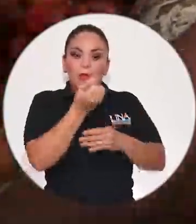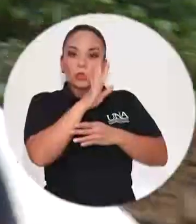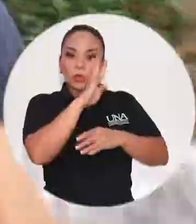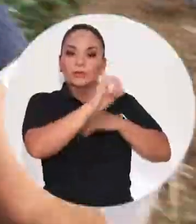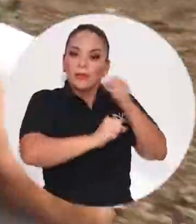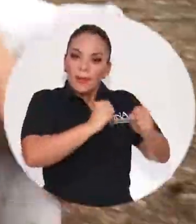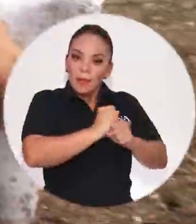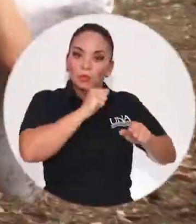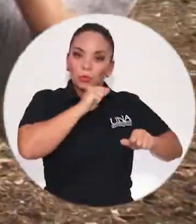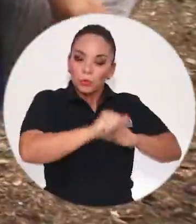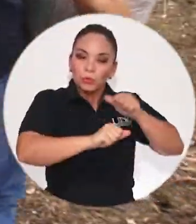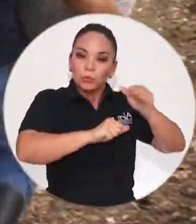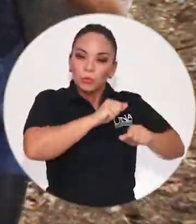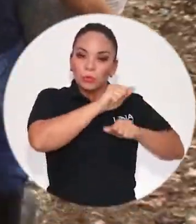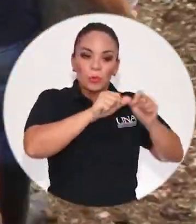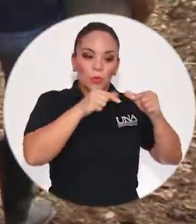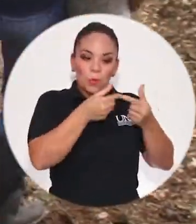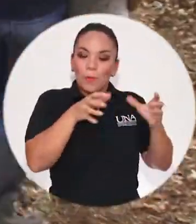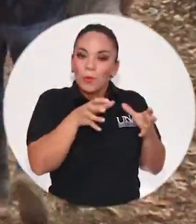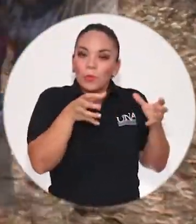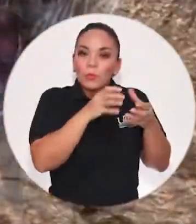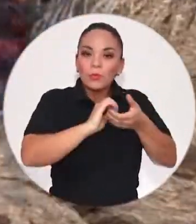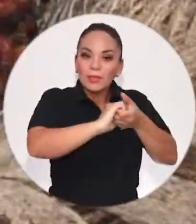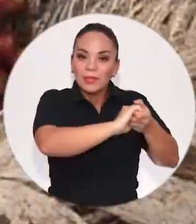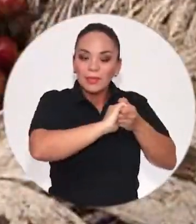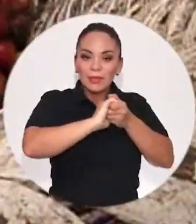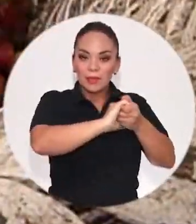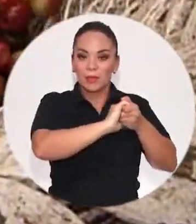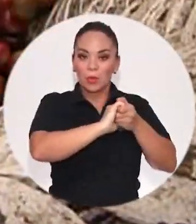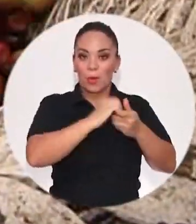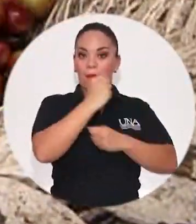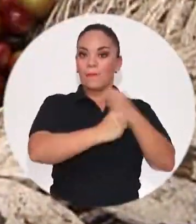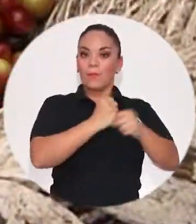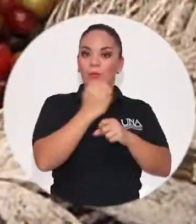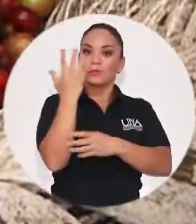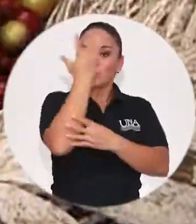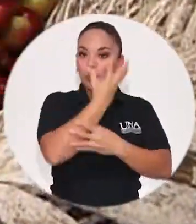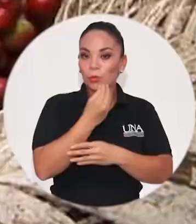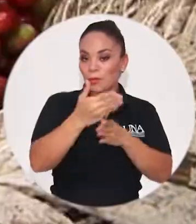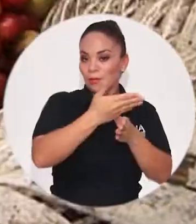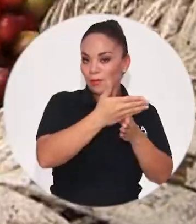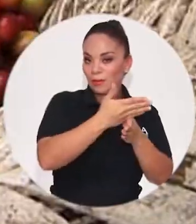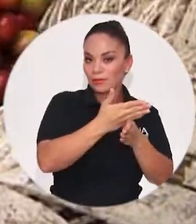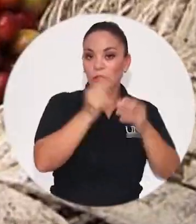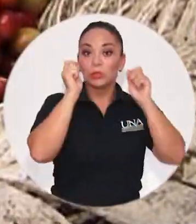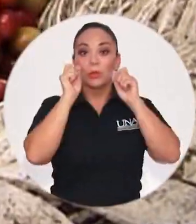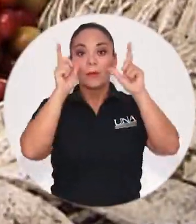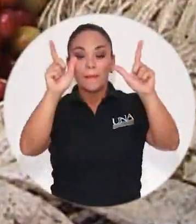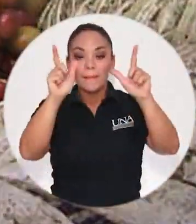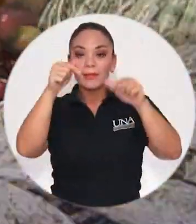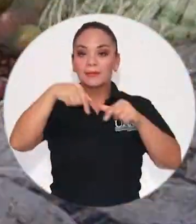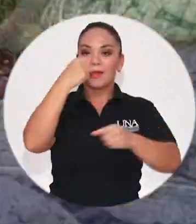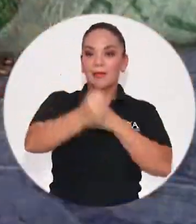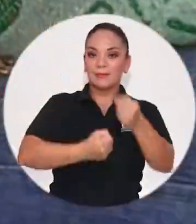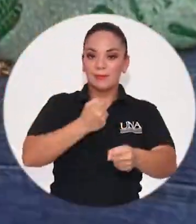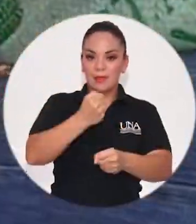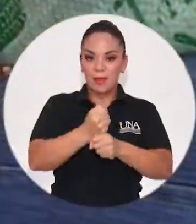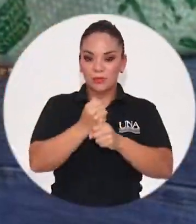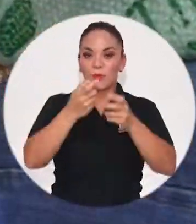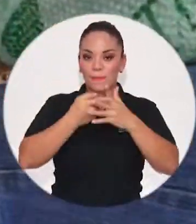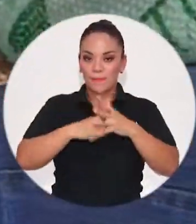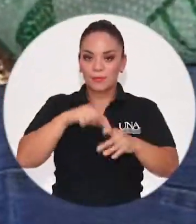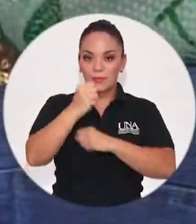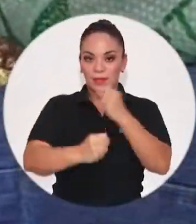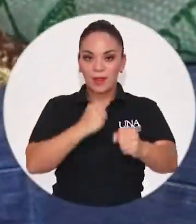tienen y con la calidad que uno anda buscando, la única manera era a través de un sello, de una